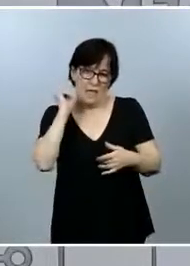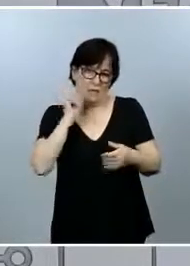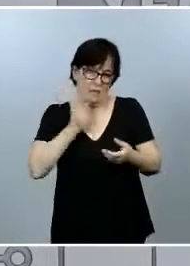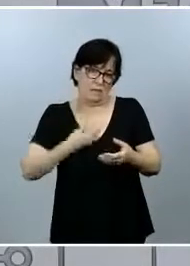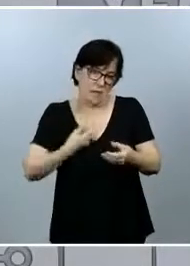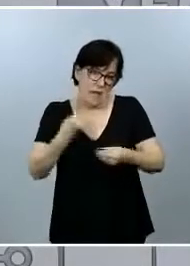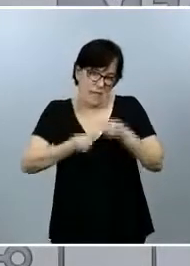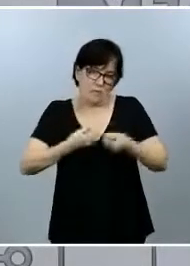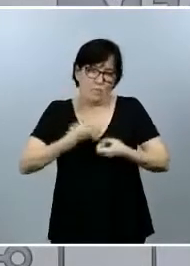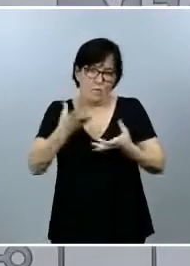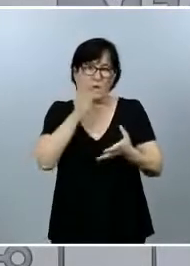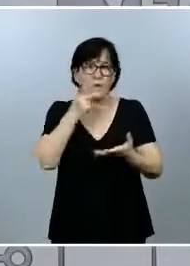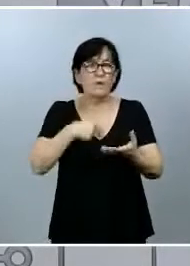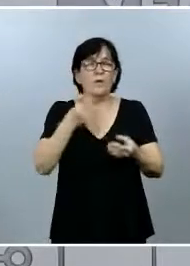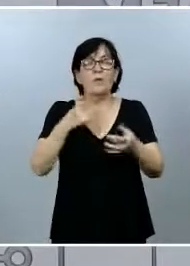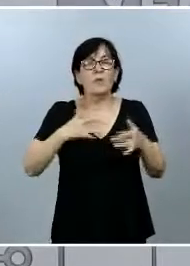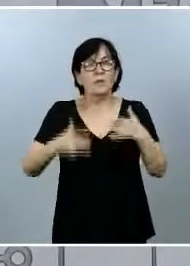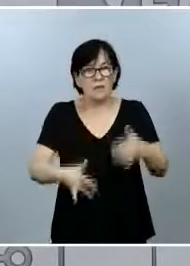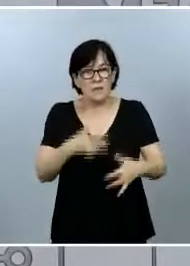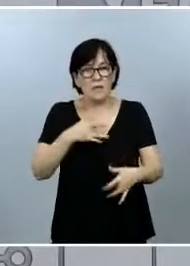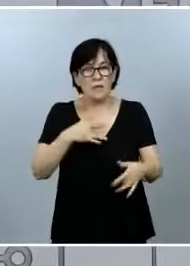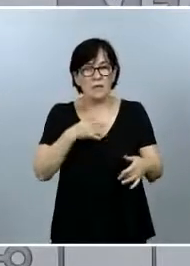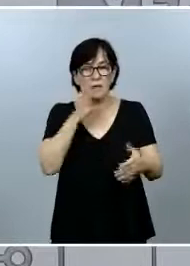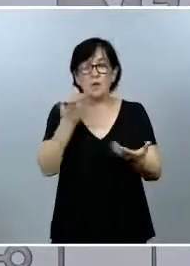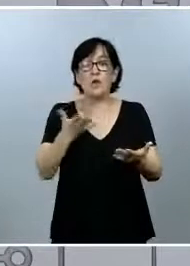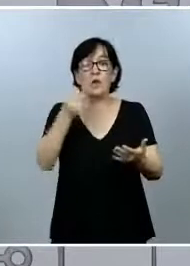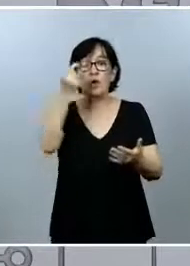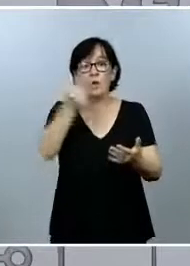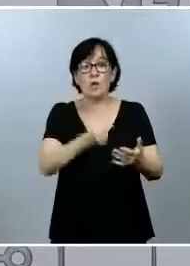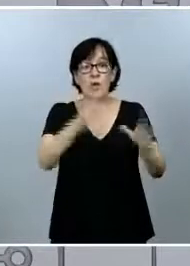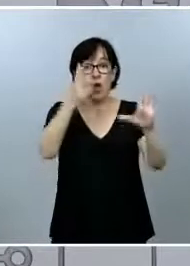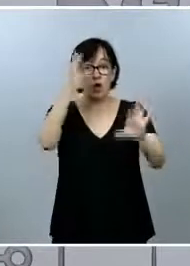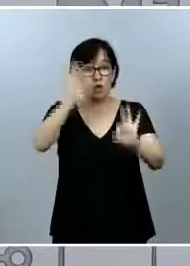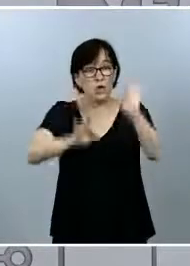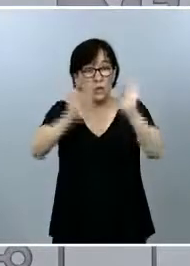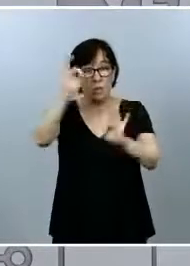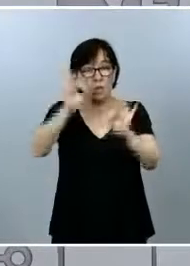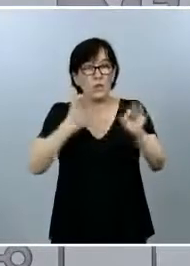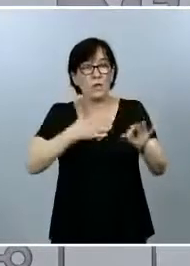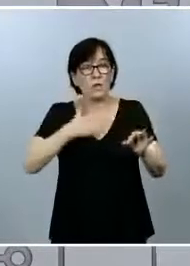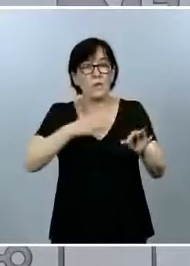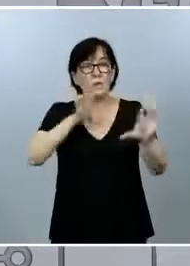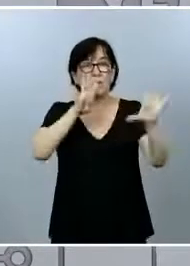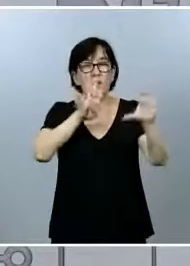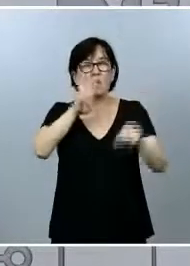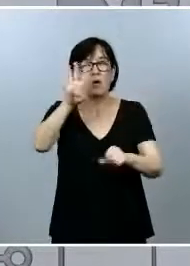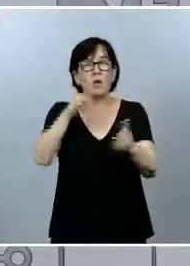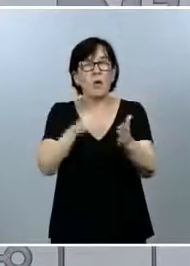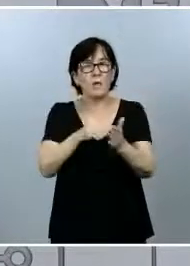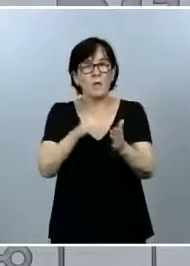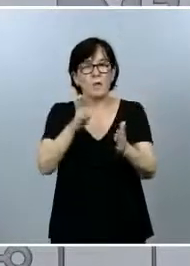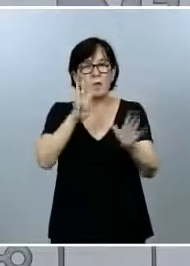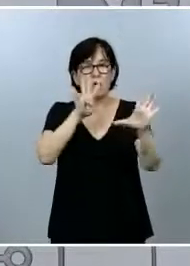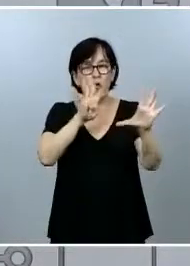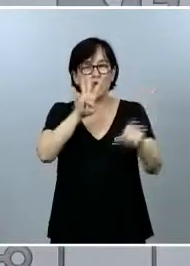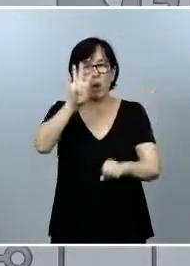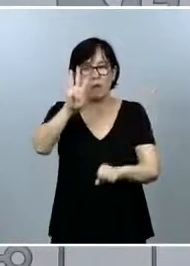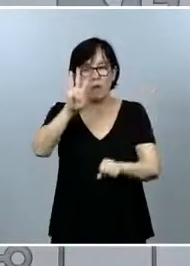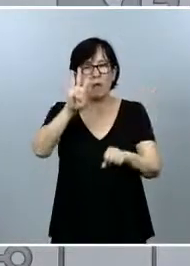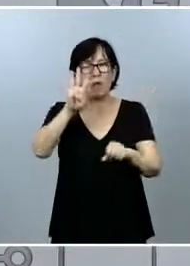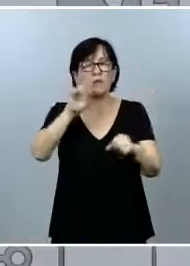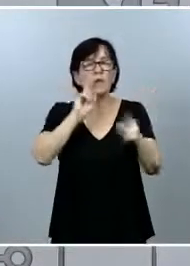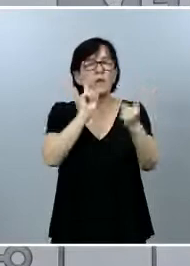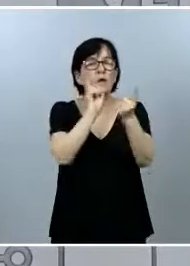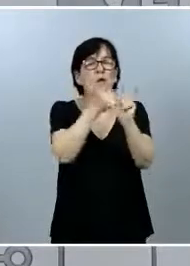Esta sintomatología la han desarrollado en total, ese 8% corresponde a 94 contactos que han